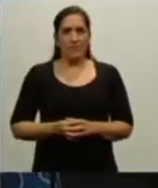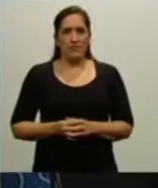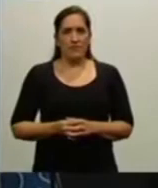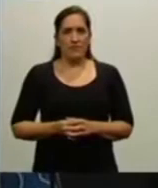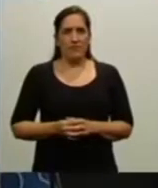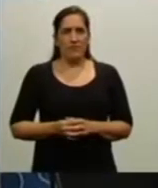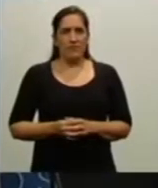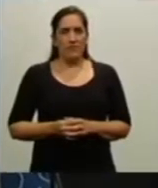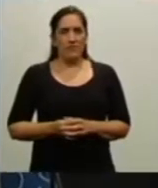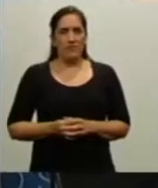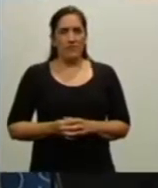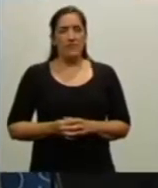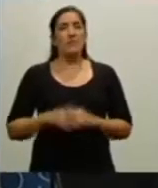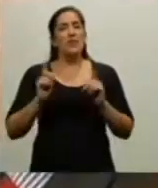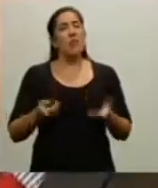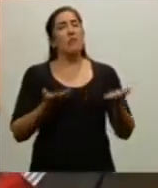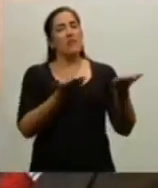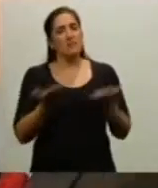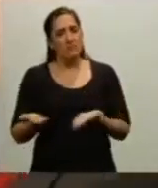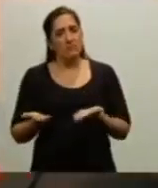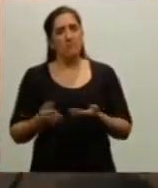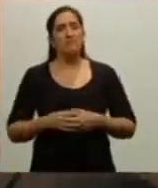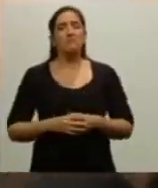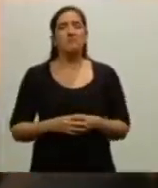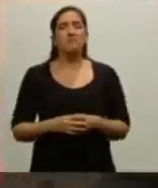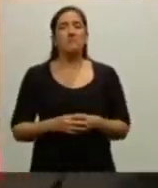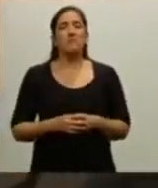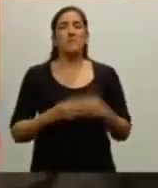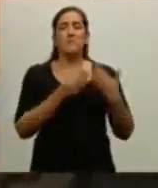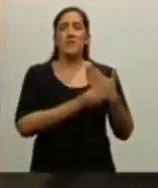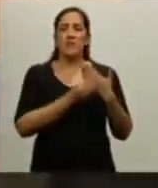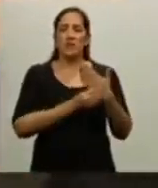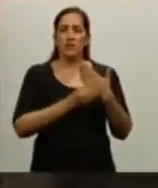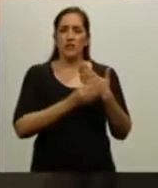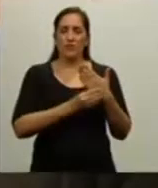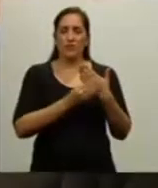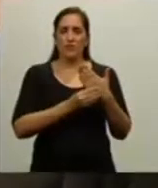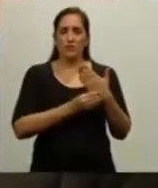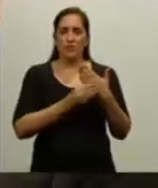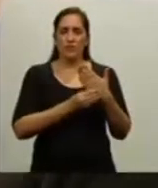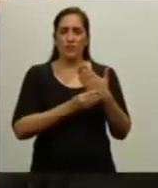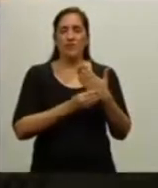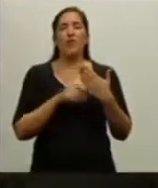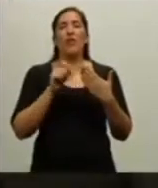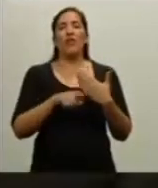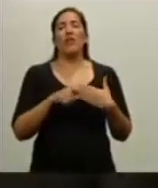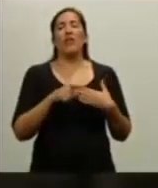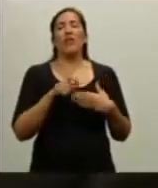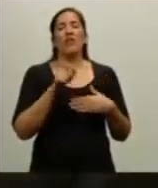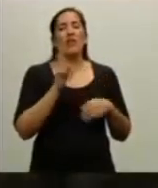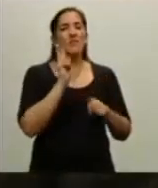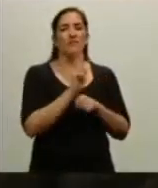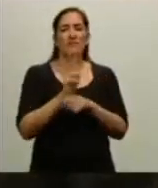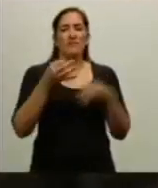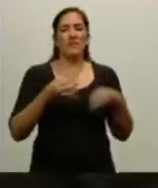y a los señores ministros de defensa de las